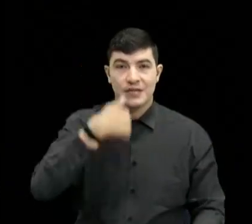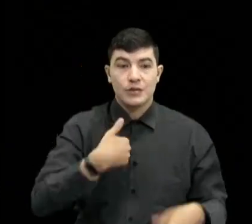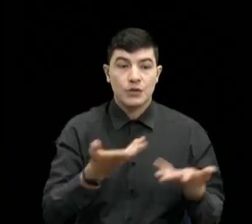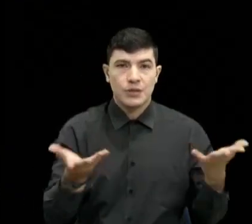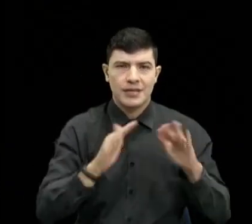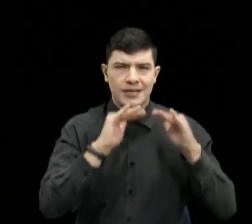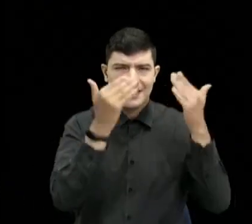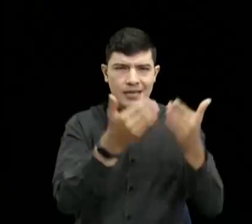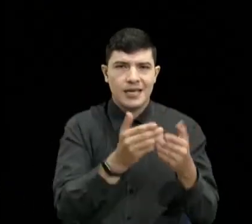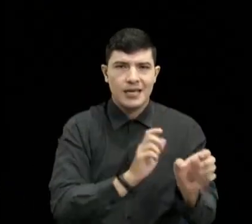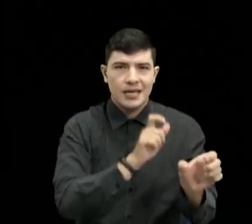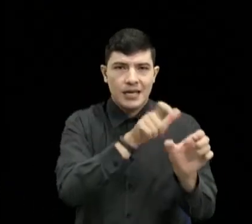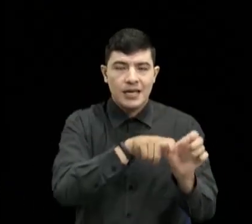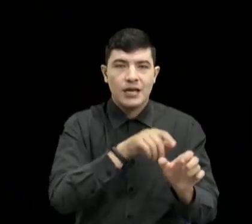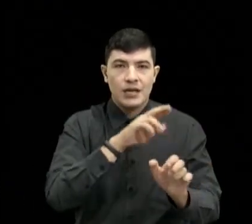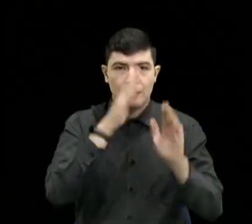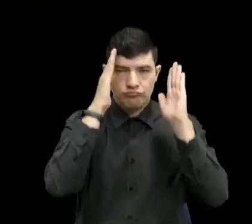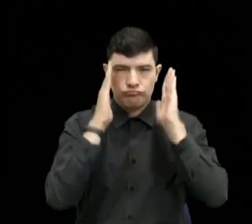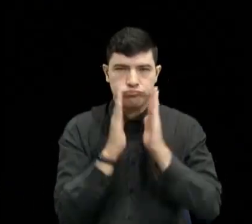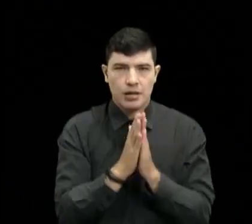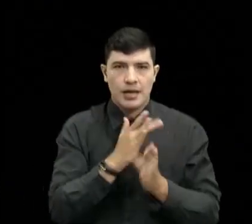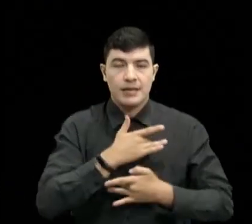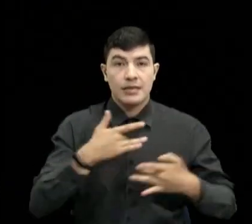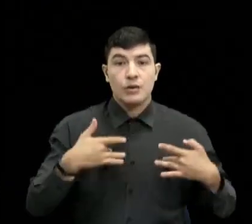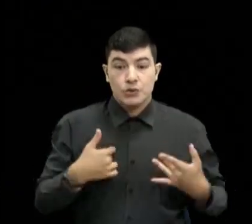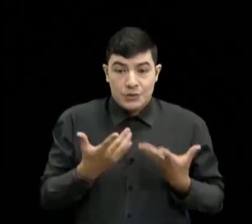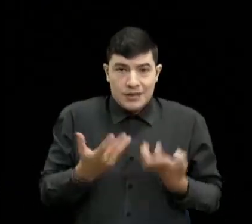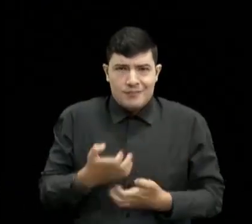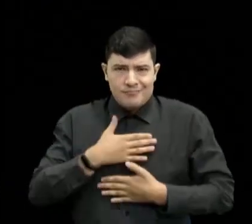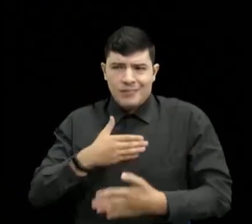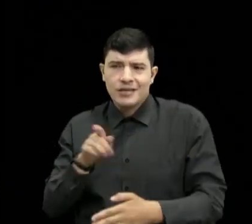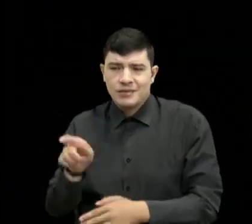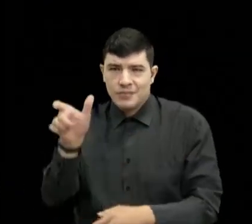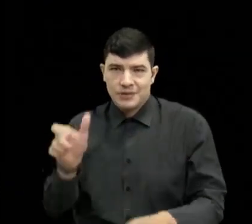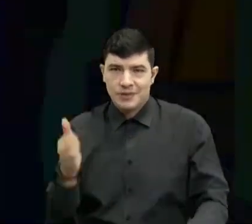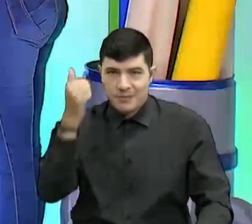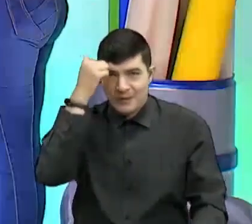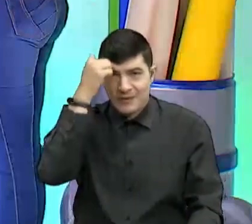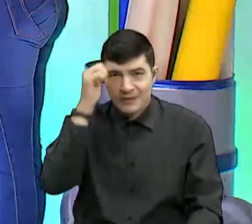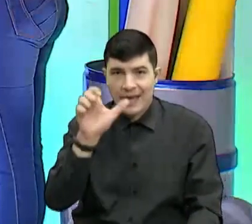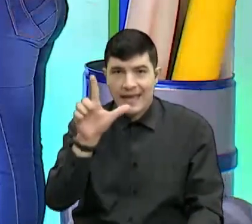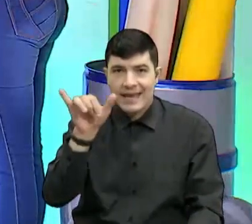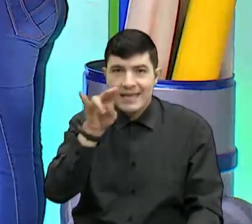colegio de Nuestra Señora de la Salud. Y le quiero enviar el saludo a la profesora Luisa Adela Ortiz.